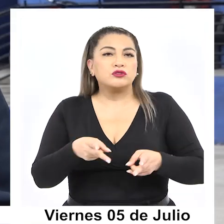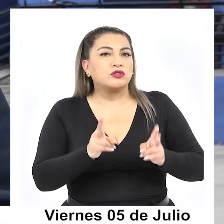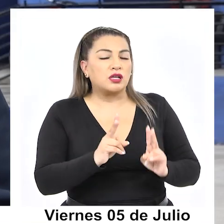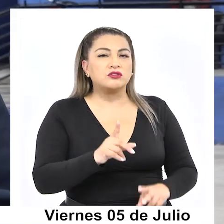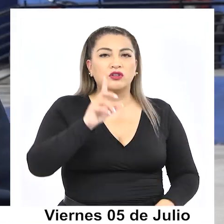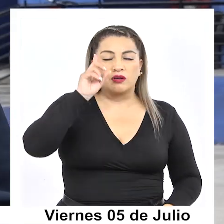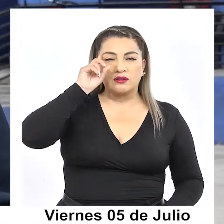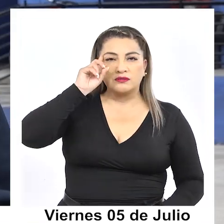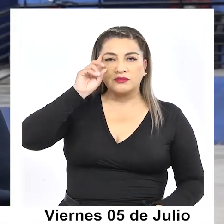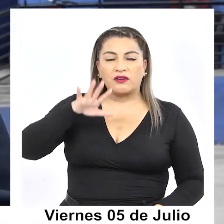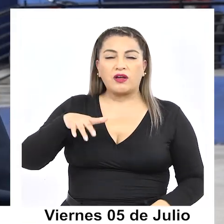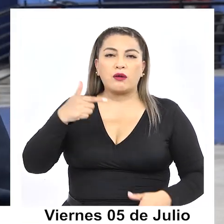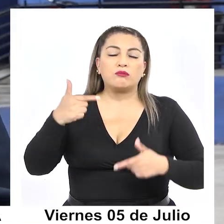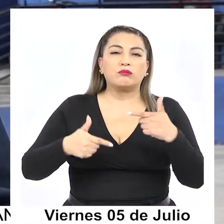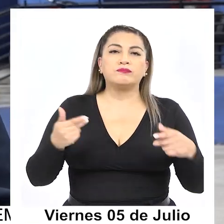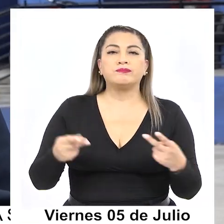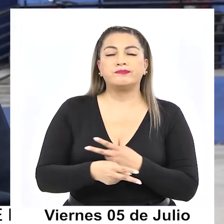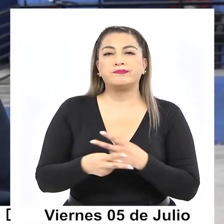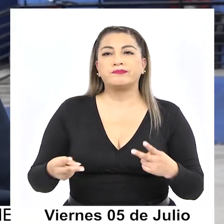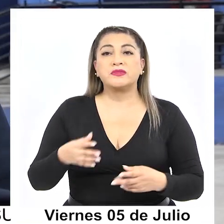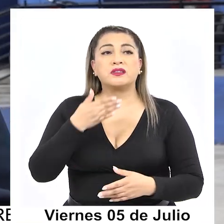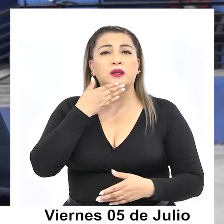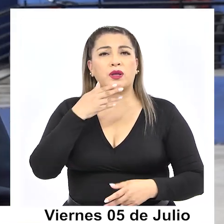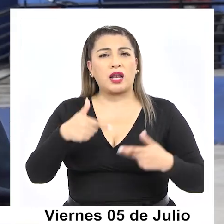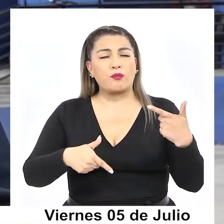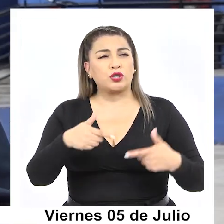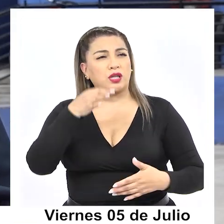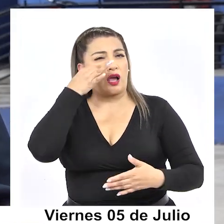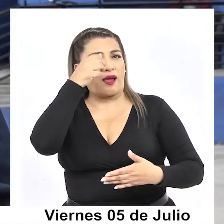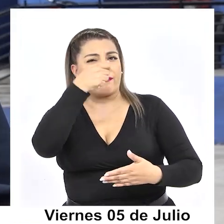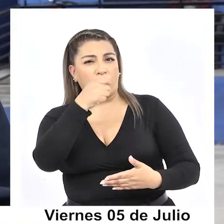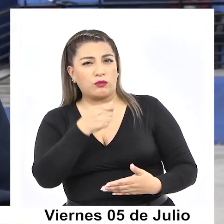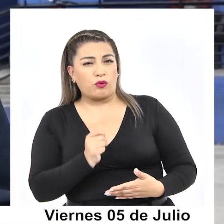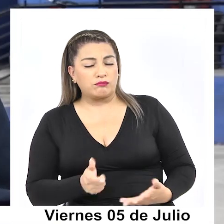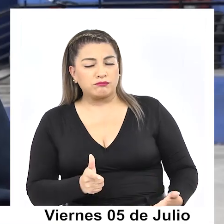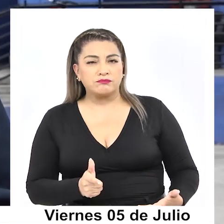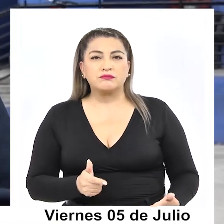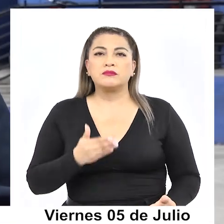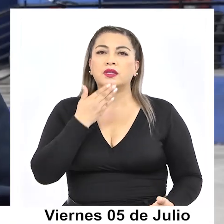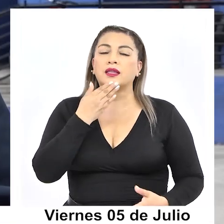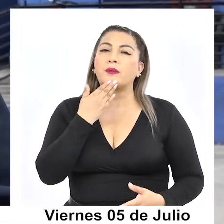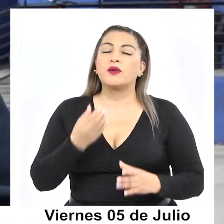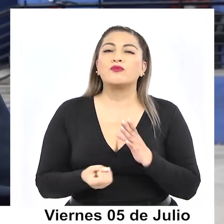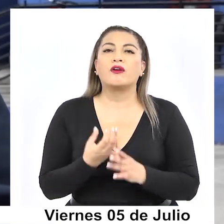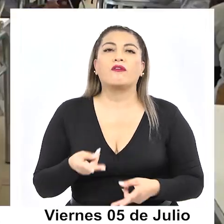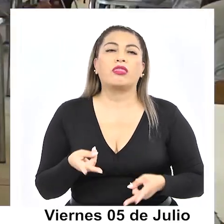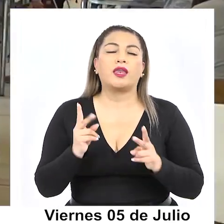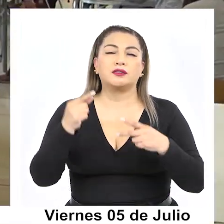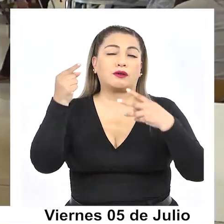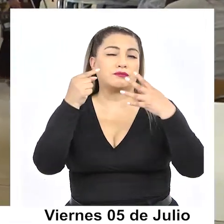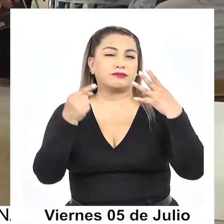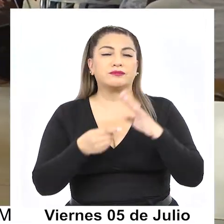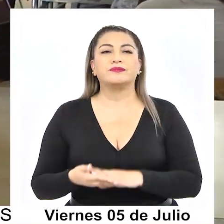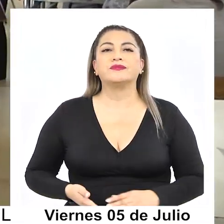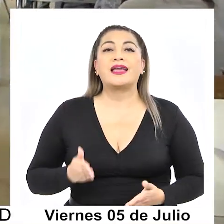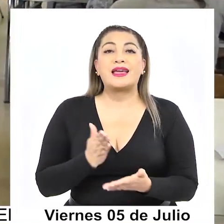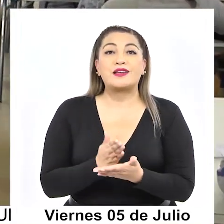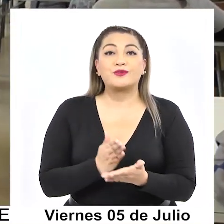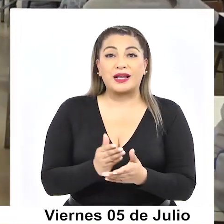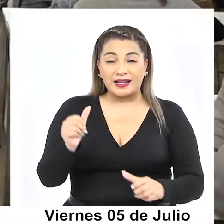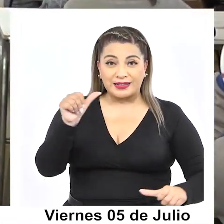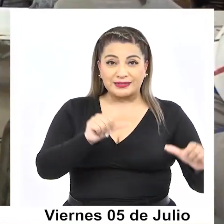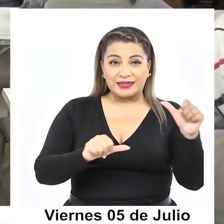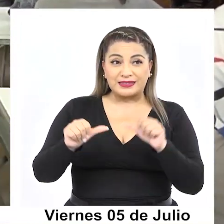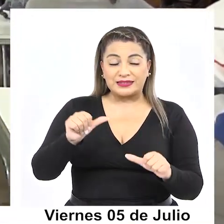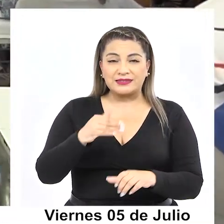definir las políticas públicas, a evaluar las políticas públicas, nuevos derechos, etc. La Escuela de Ciencias